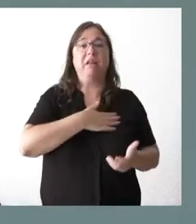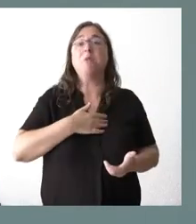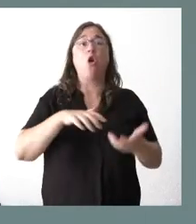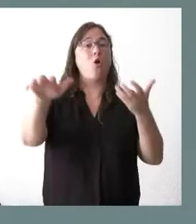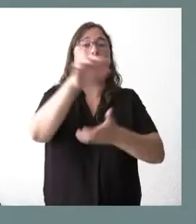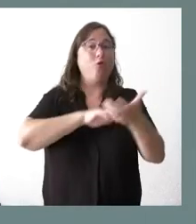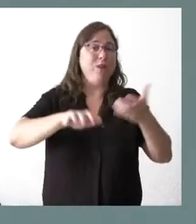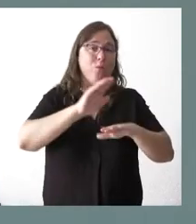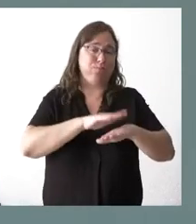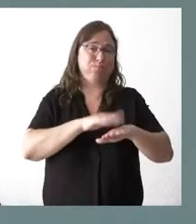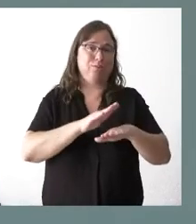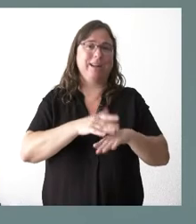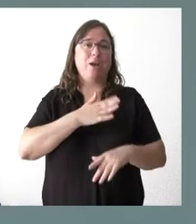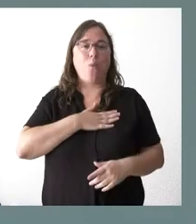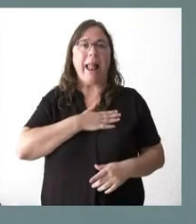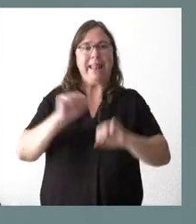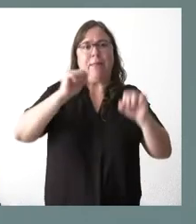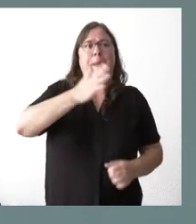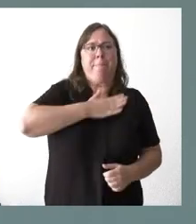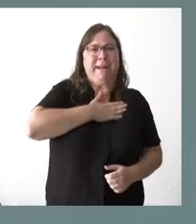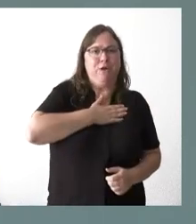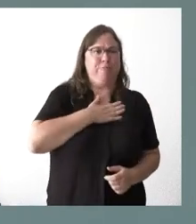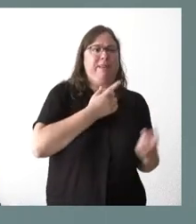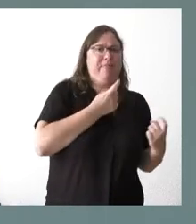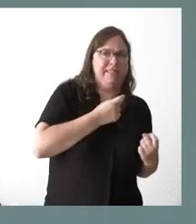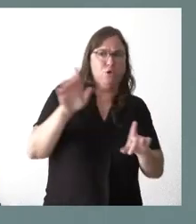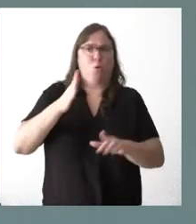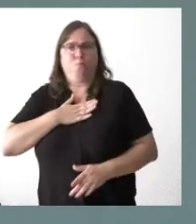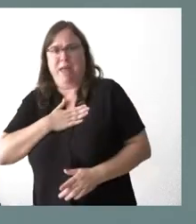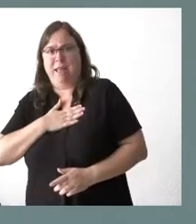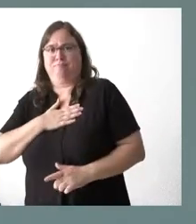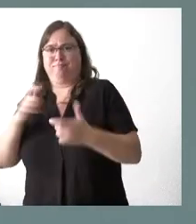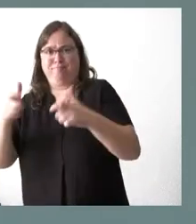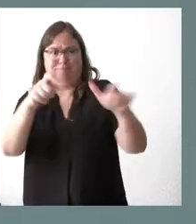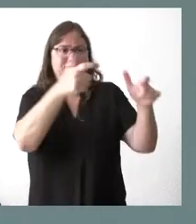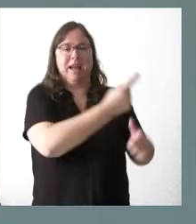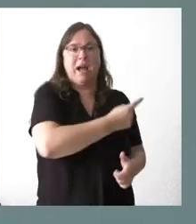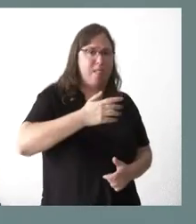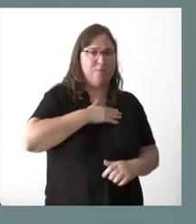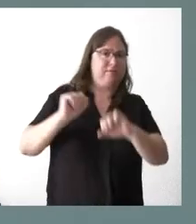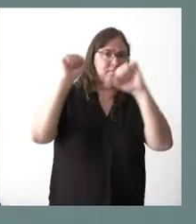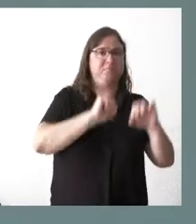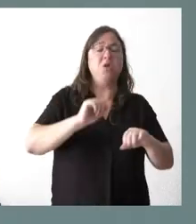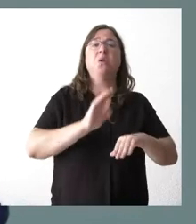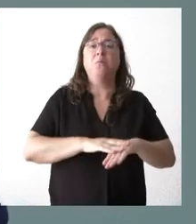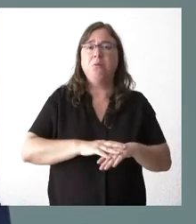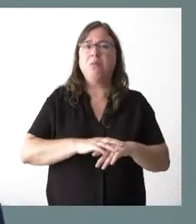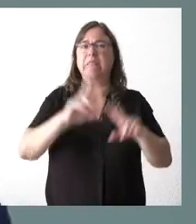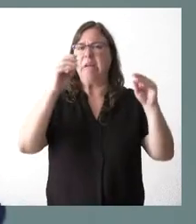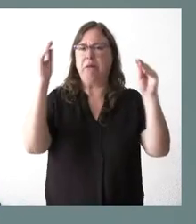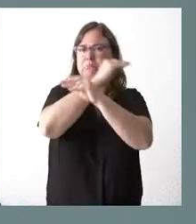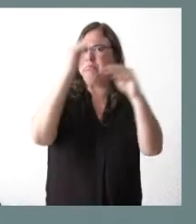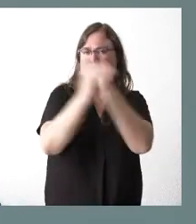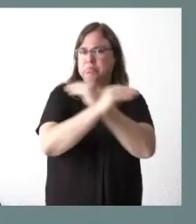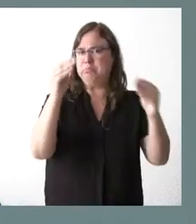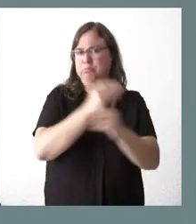tienen mucho más que ver con la defensa aguerrida que los consejeros hacen de sus departamentos que con motivos ideológicos de discrepancia sobre